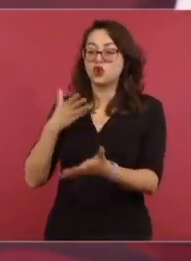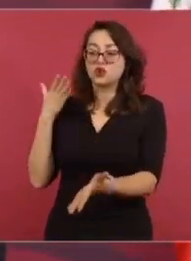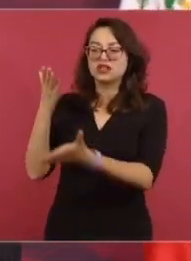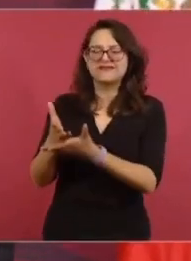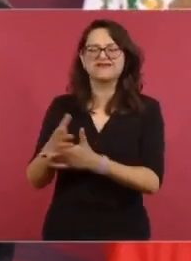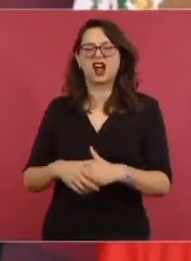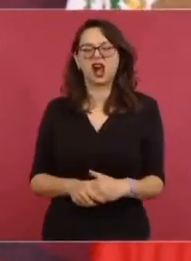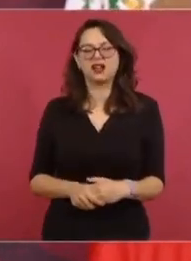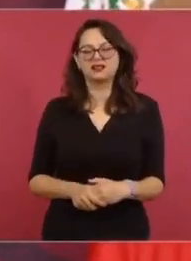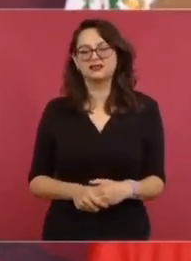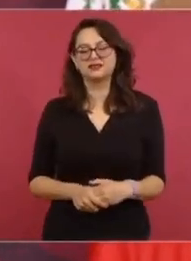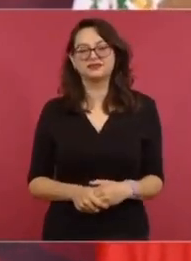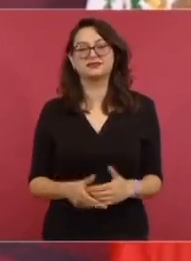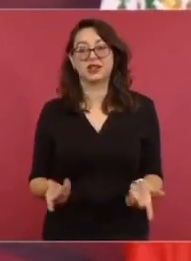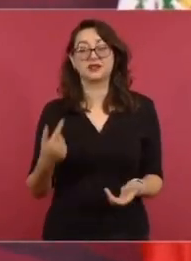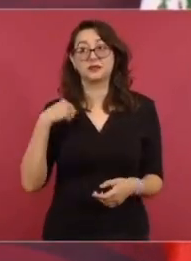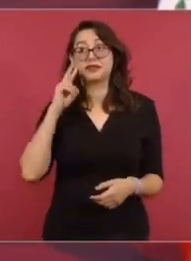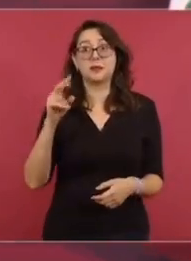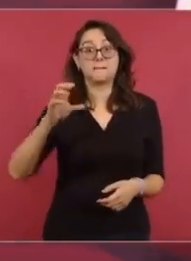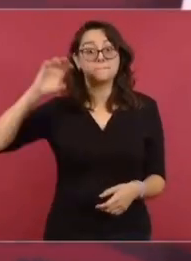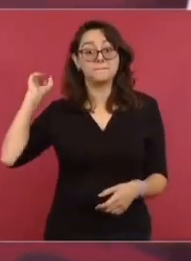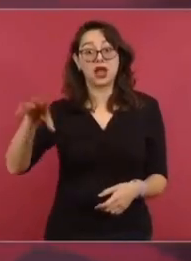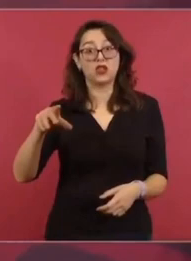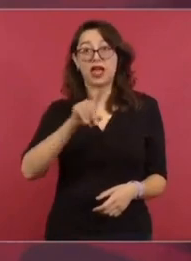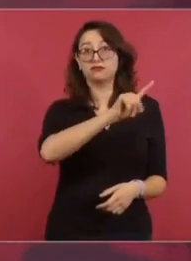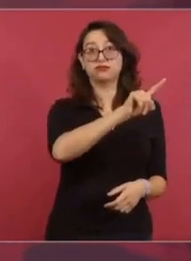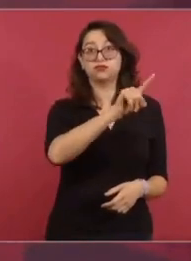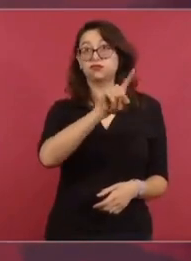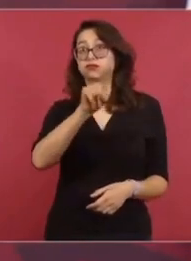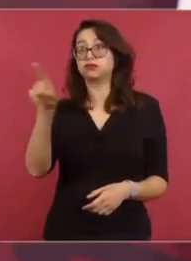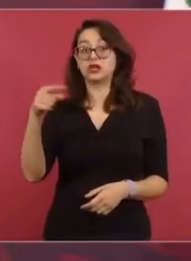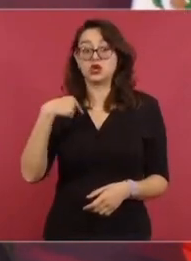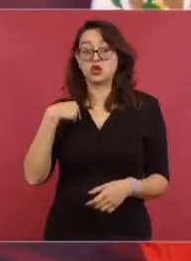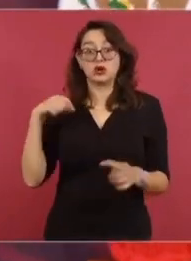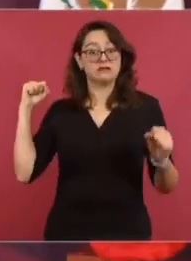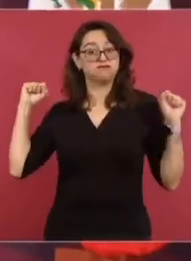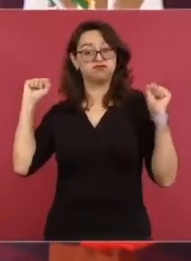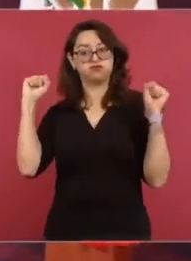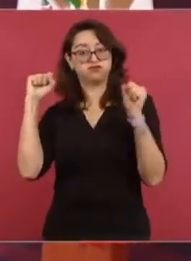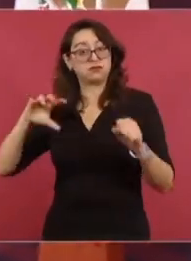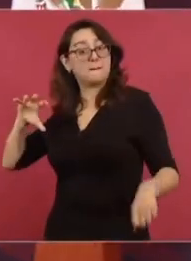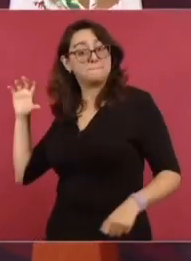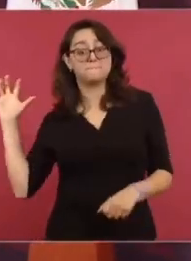tiré por la pelota, salió la línea, corrí, me tiré y la agarré, pero la mano me quedó abajo.